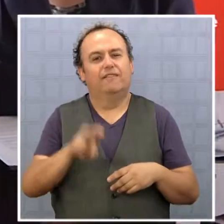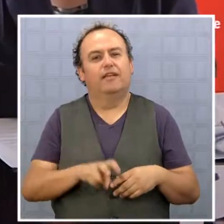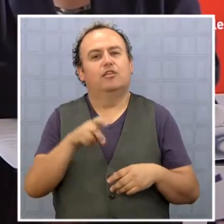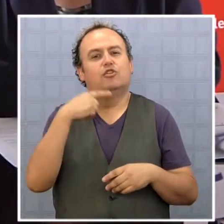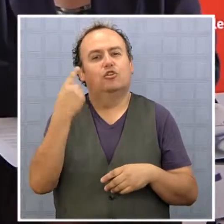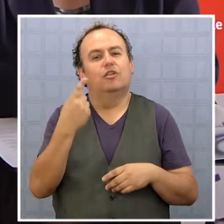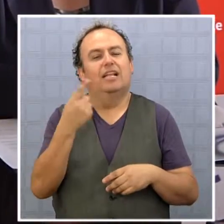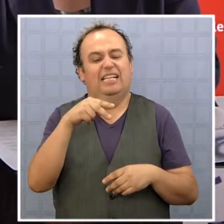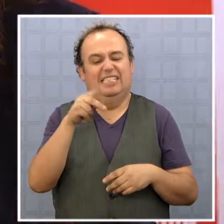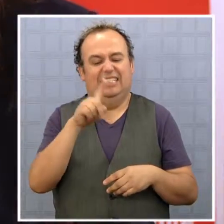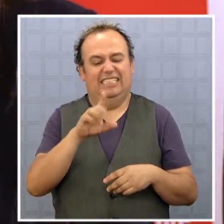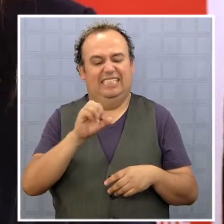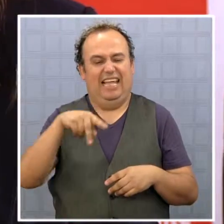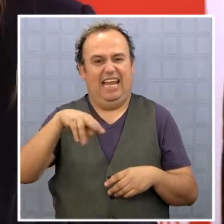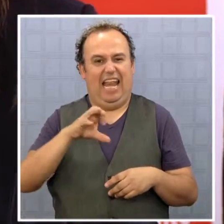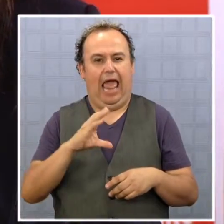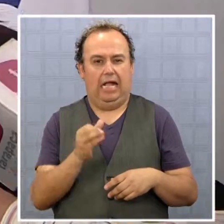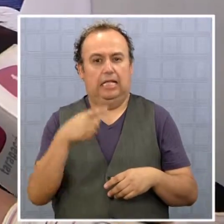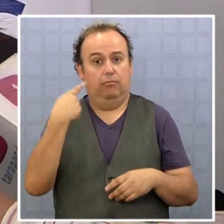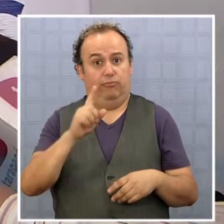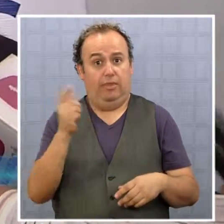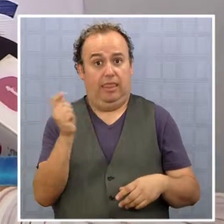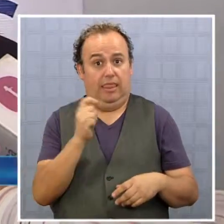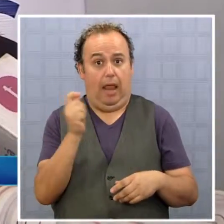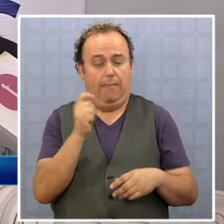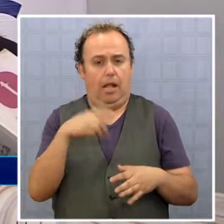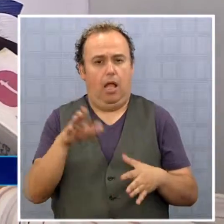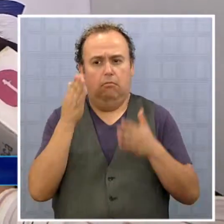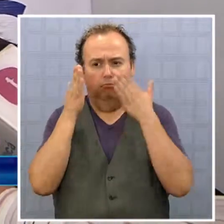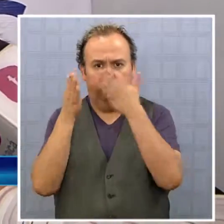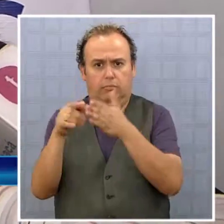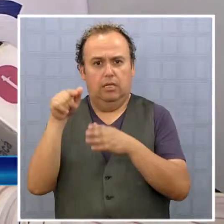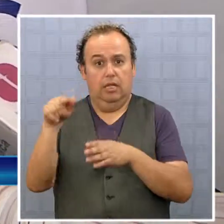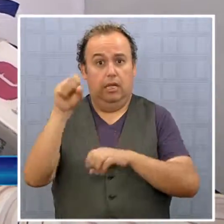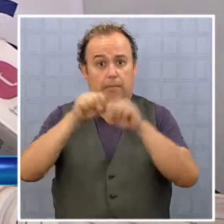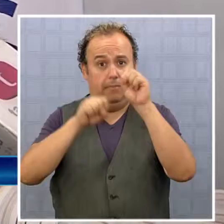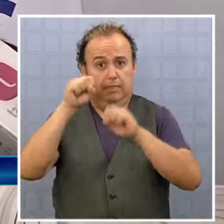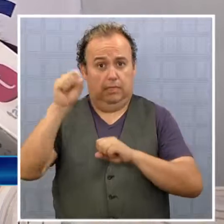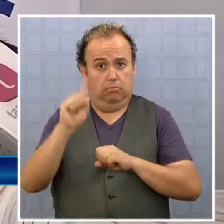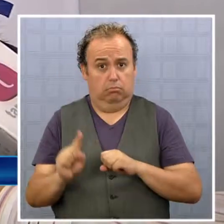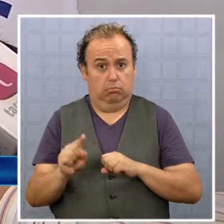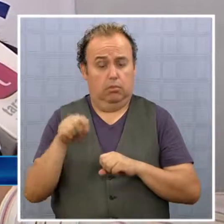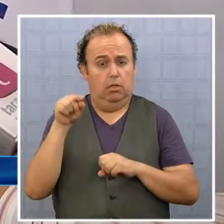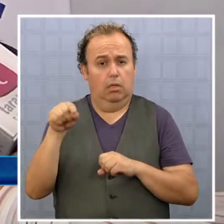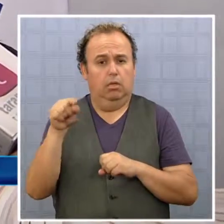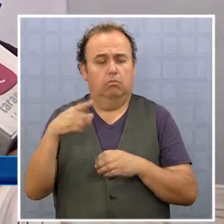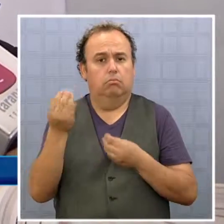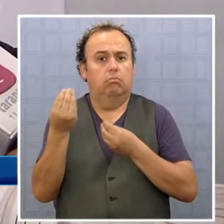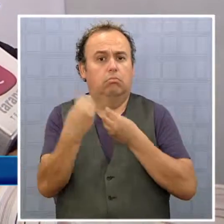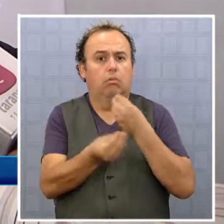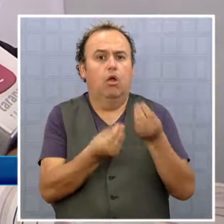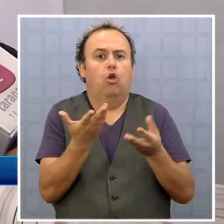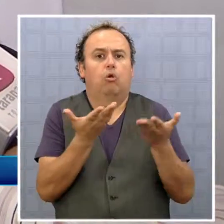Consumidor, CERNAC de Tarabacá. Apunta a que la empresa eléctrica compense de alguna manera los daños que